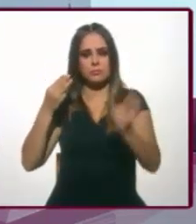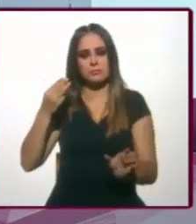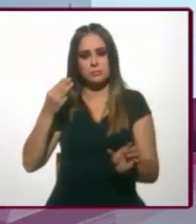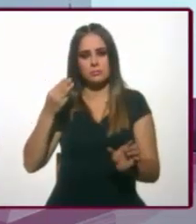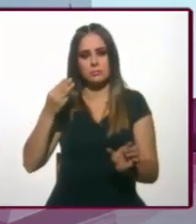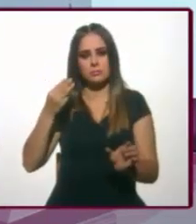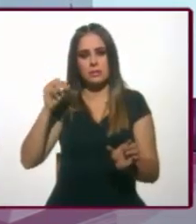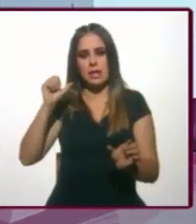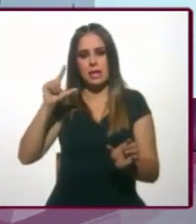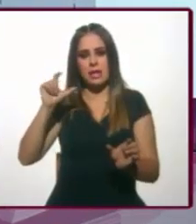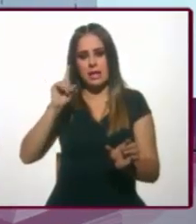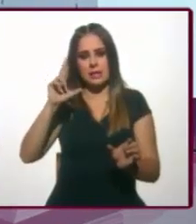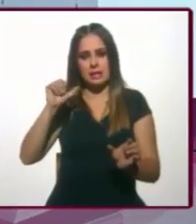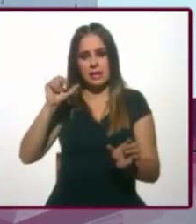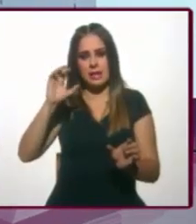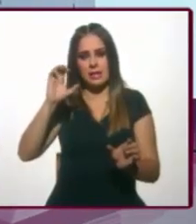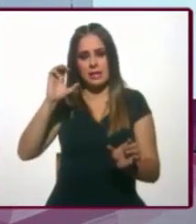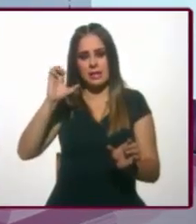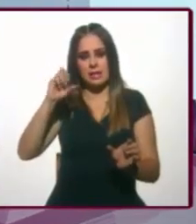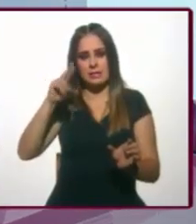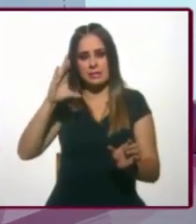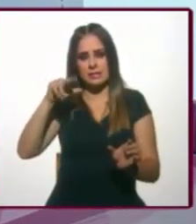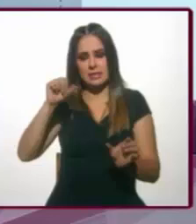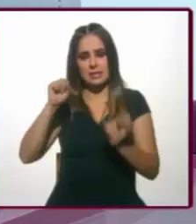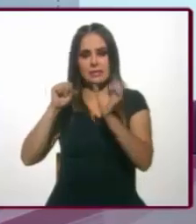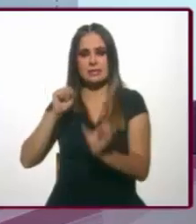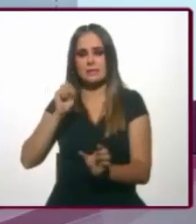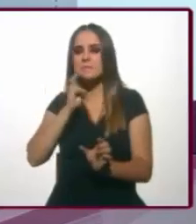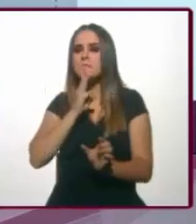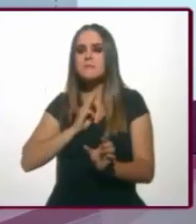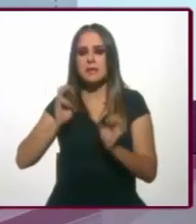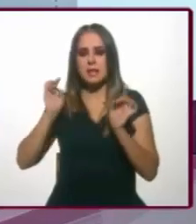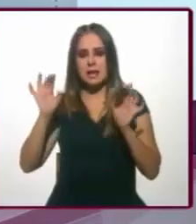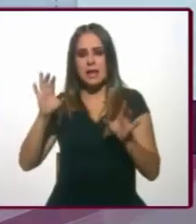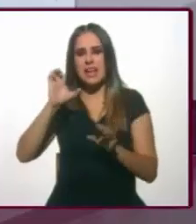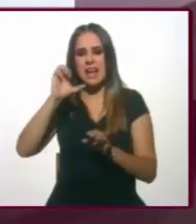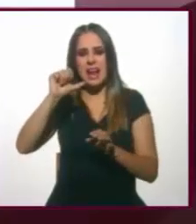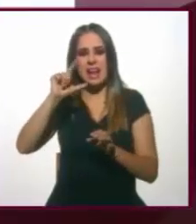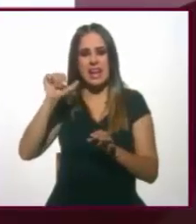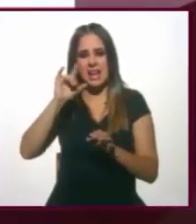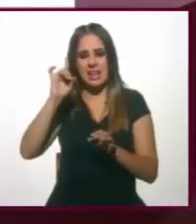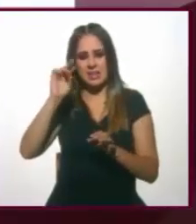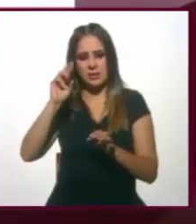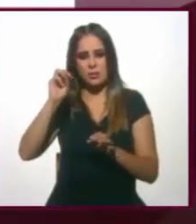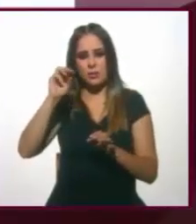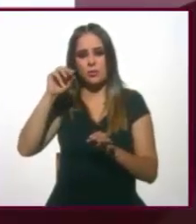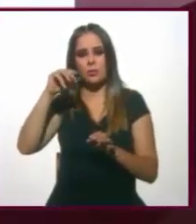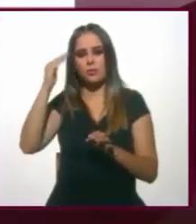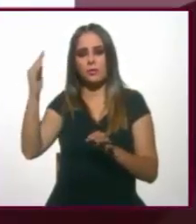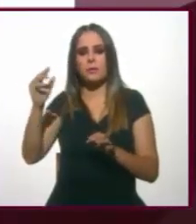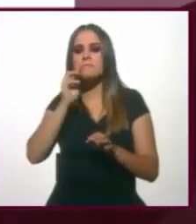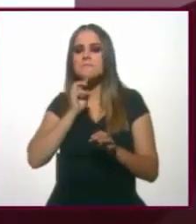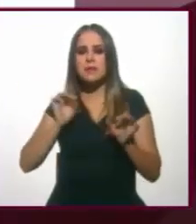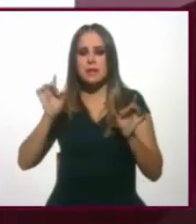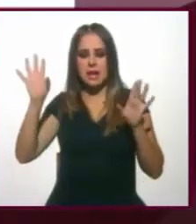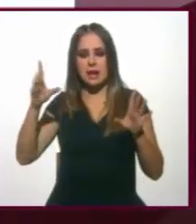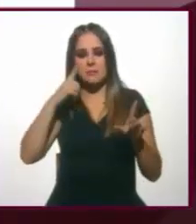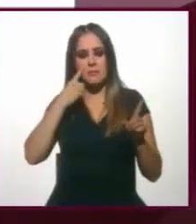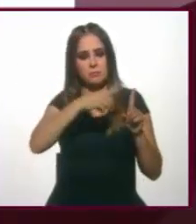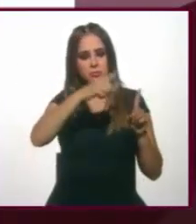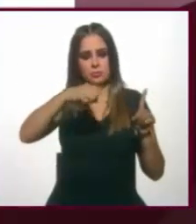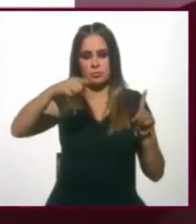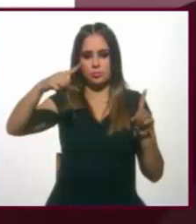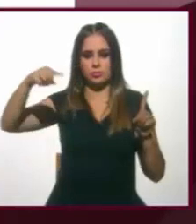Alejandro Encinas, este es el de Miguel Ángel Mancera, no es que haya sido más largo uno que otro, simplemente tenemos más o menos frecuencia en las